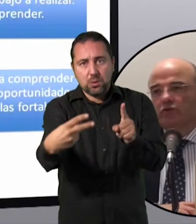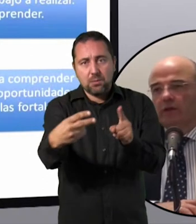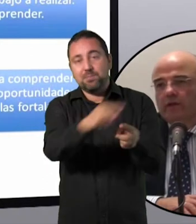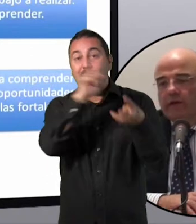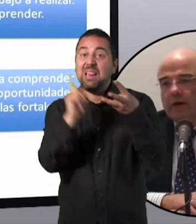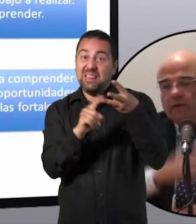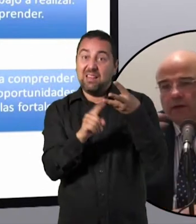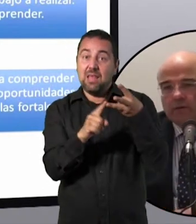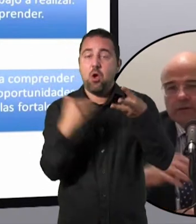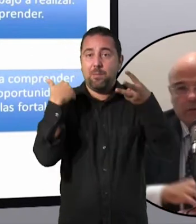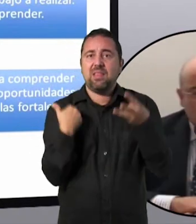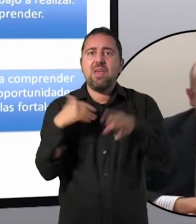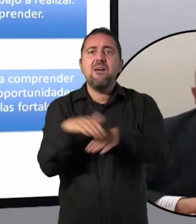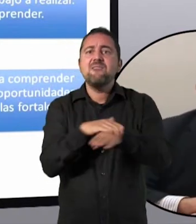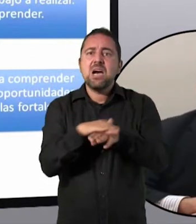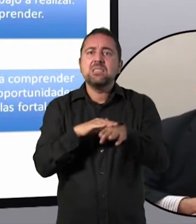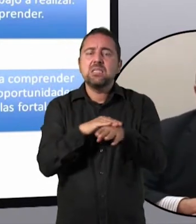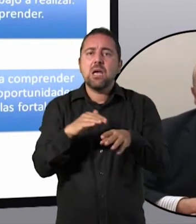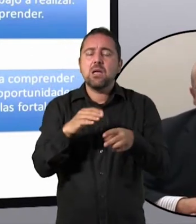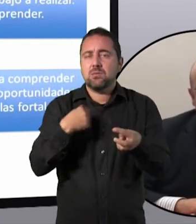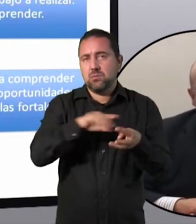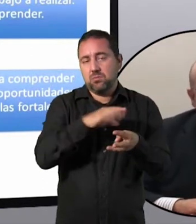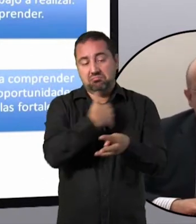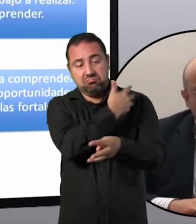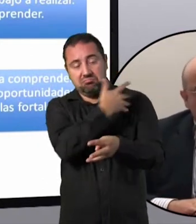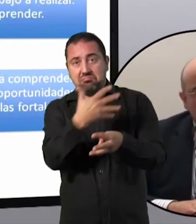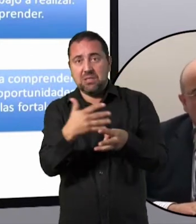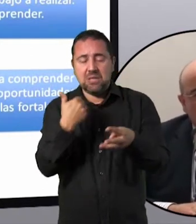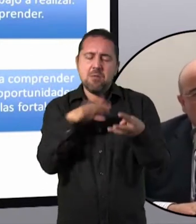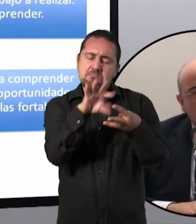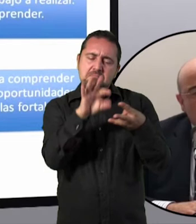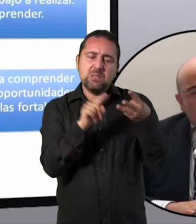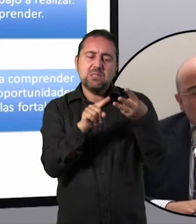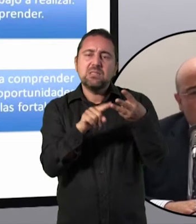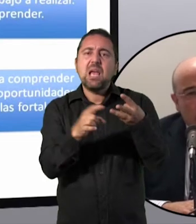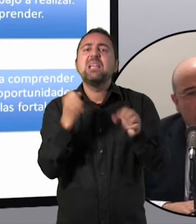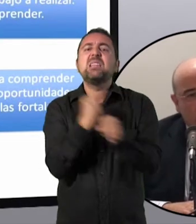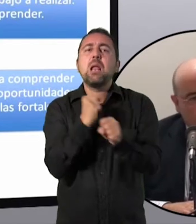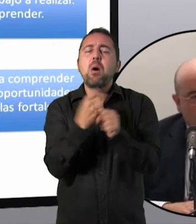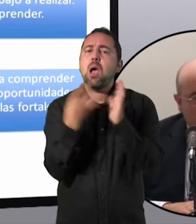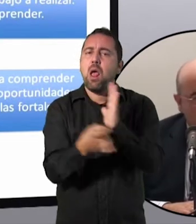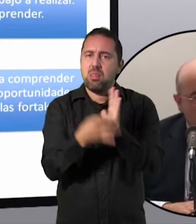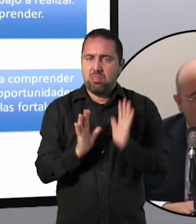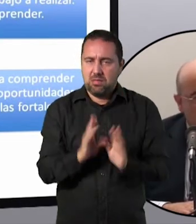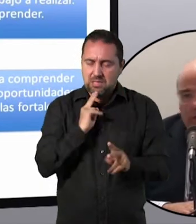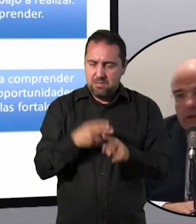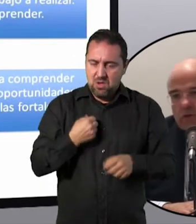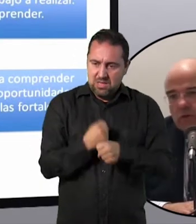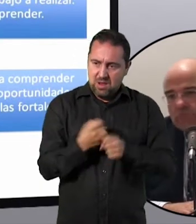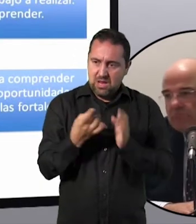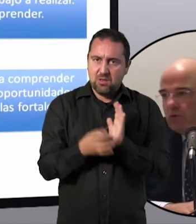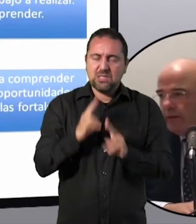básicas que hemos identificado a lo largo de esto, es la calidad en el trabajo. Es decir, no queremos ser chapuceros.